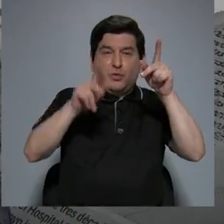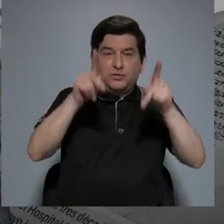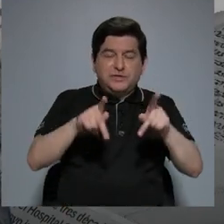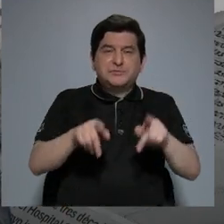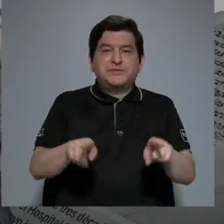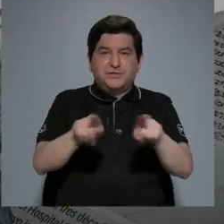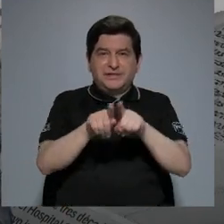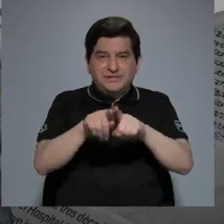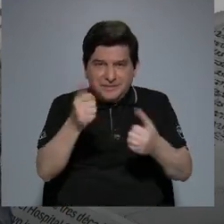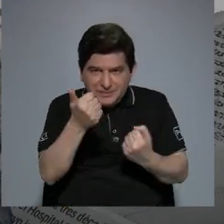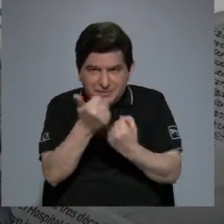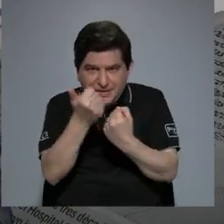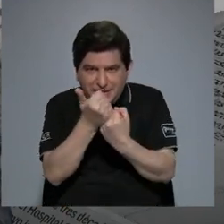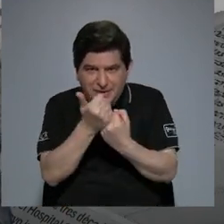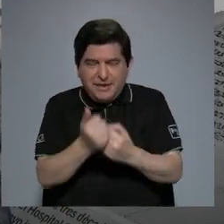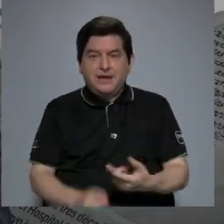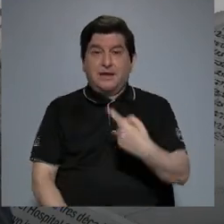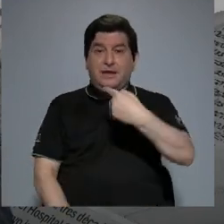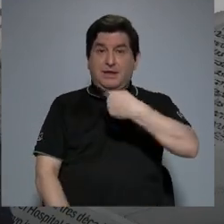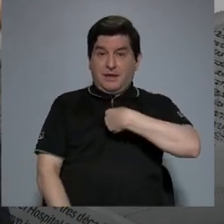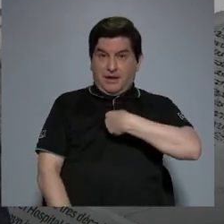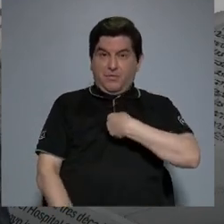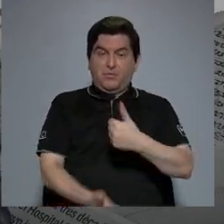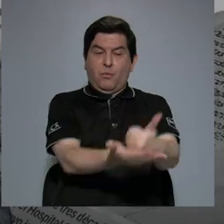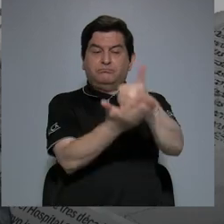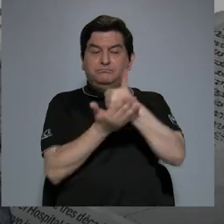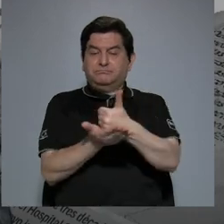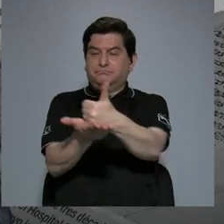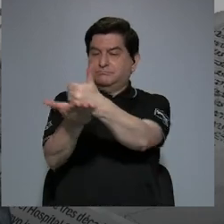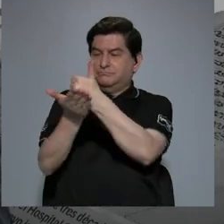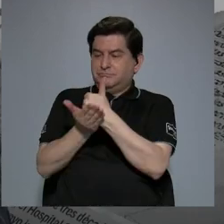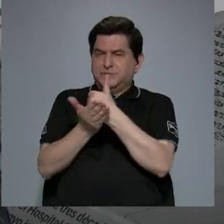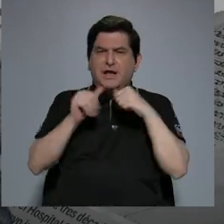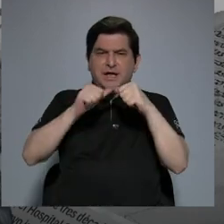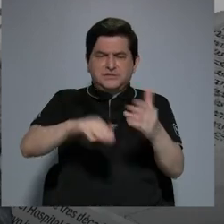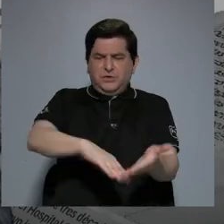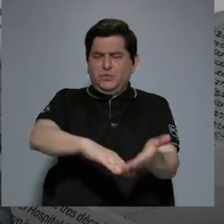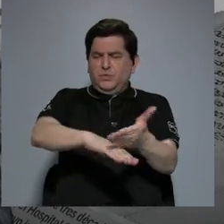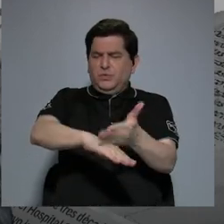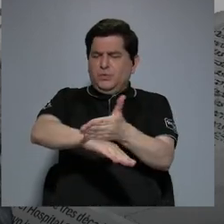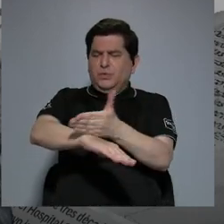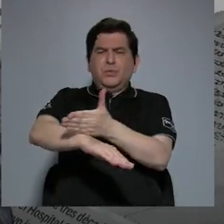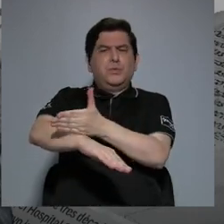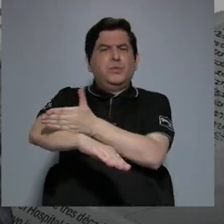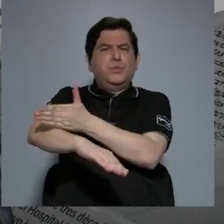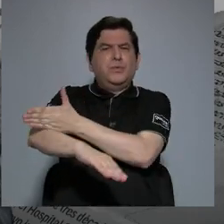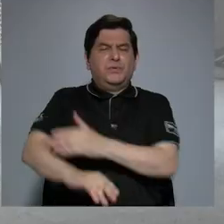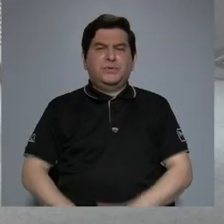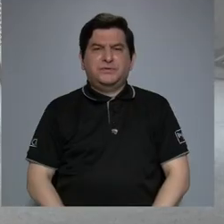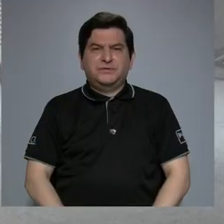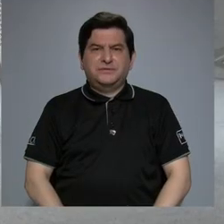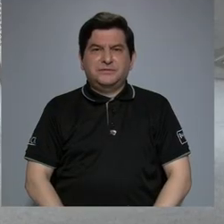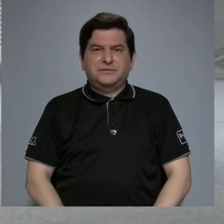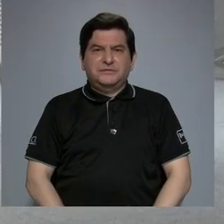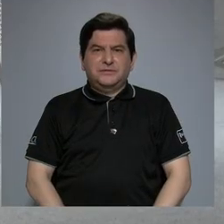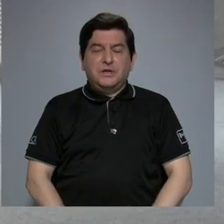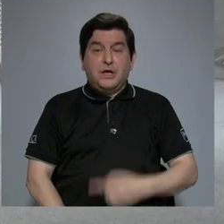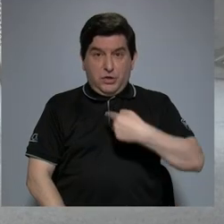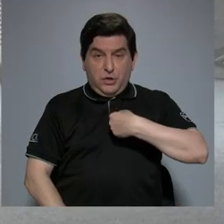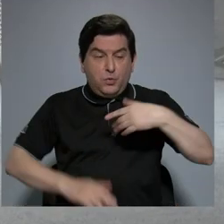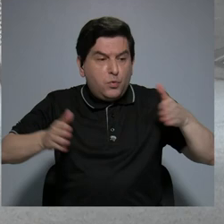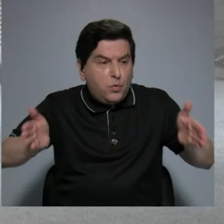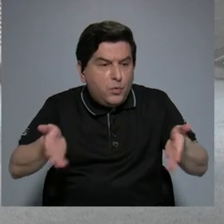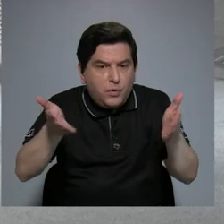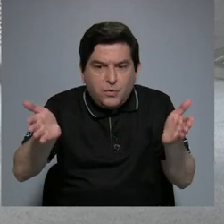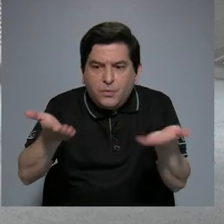que le puedan a uno ayudar a seguir creciendo y poder motivar